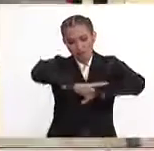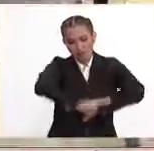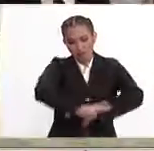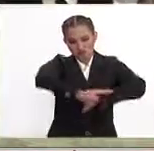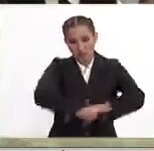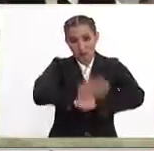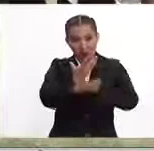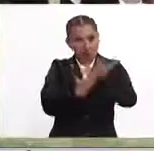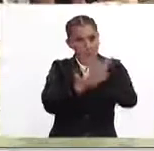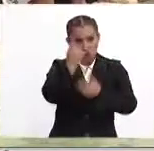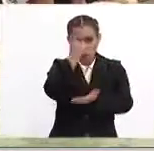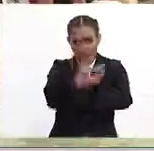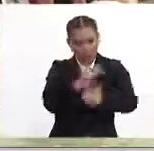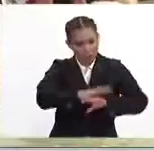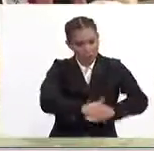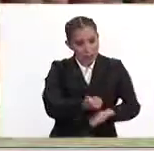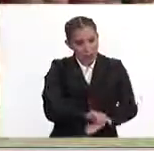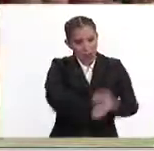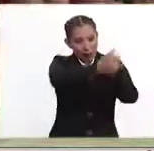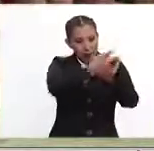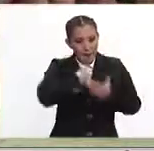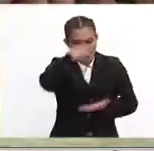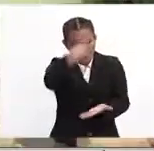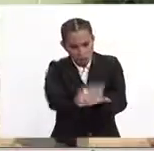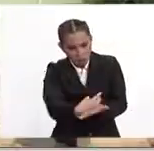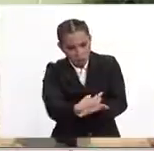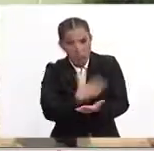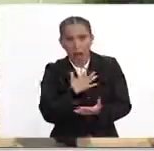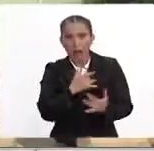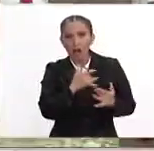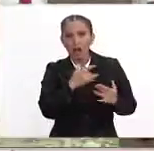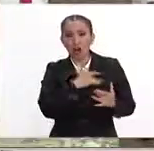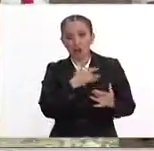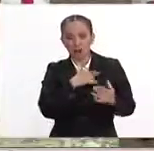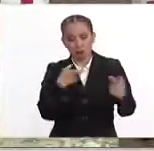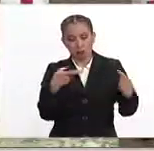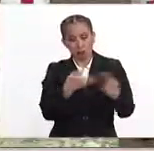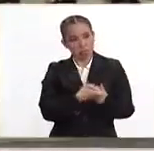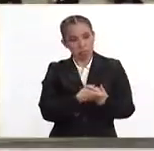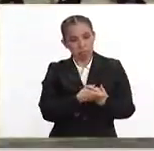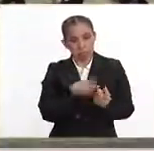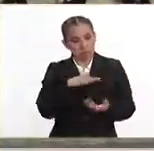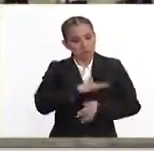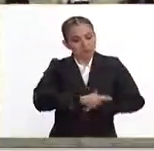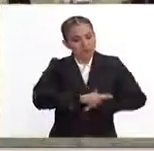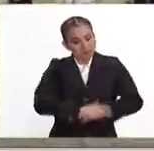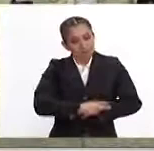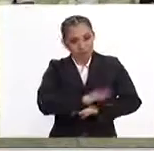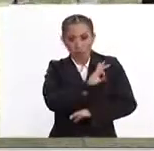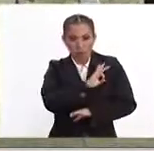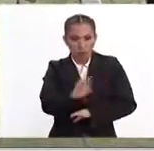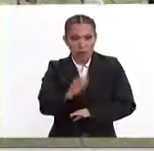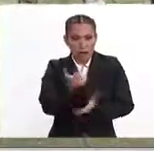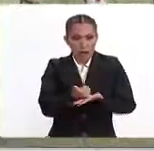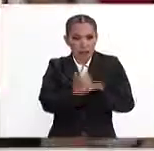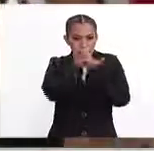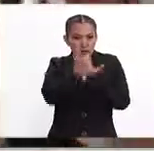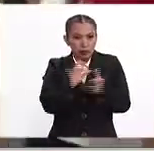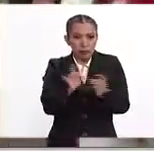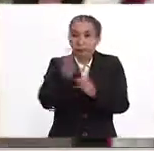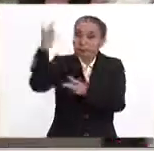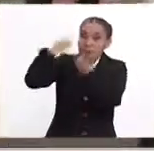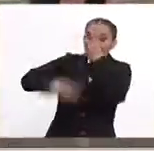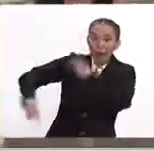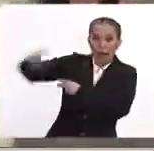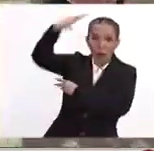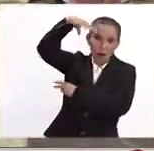las manos, de apoyar a esta persona que cayó en paro y que podemos ayudarla en tanto